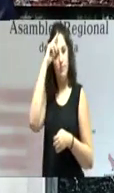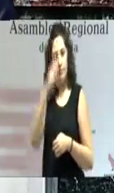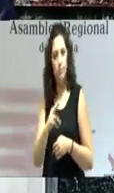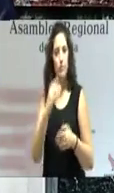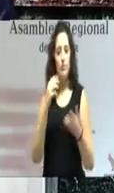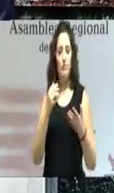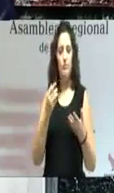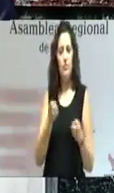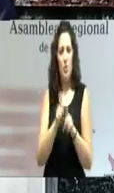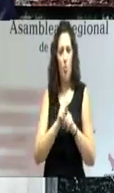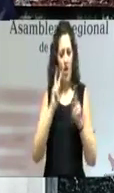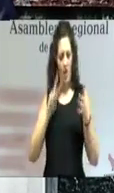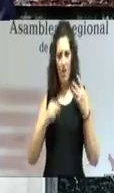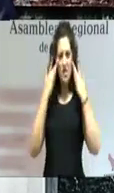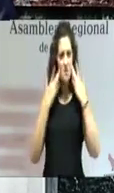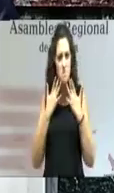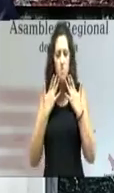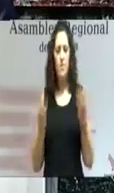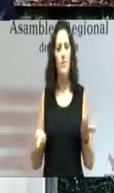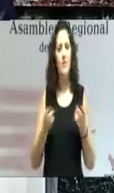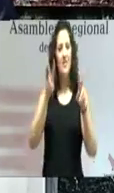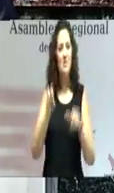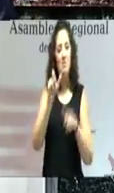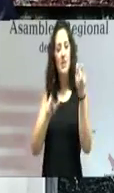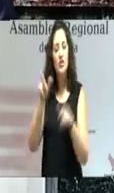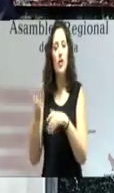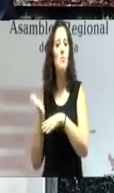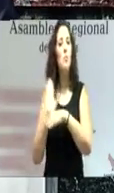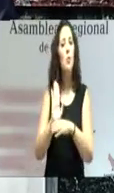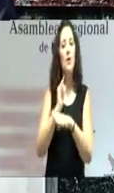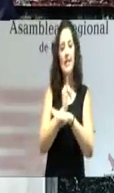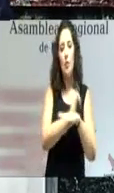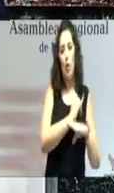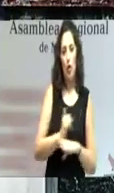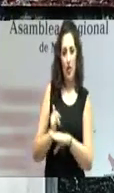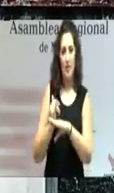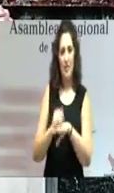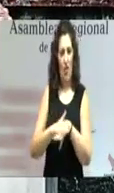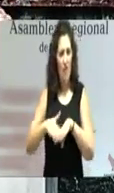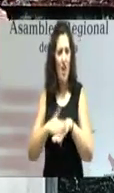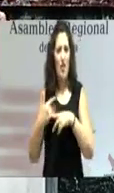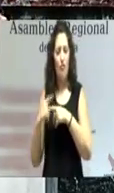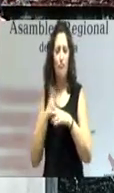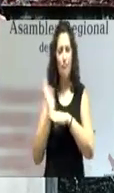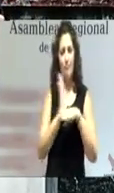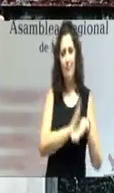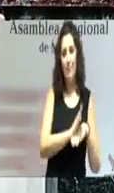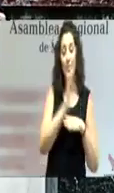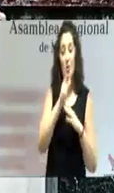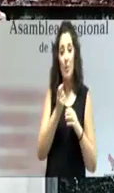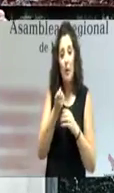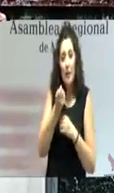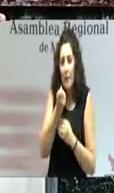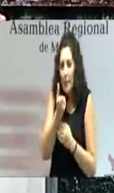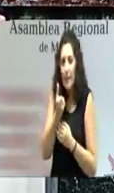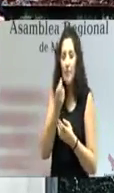la credibilidad de cuantos representamos a las instituciones. Porque son solo unos pocos los que han